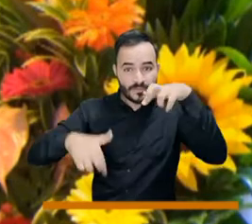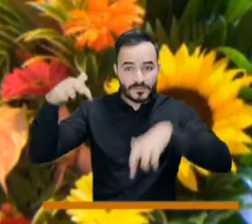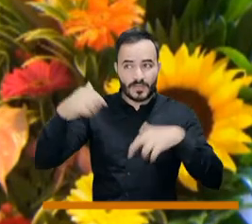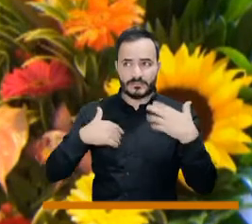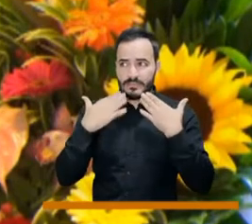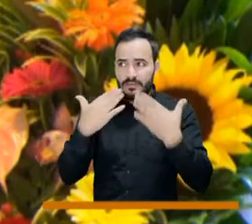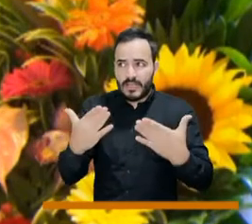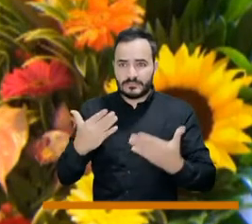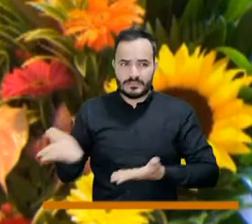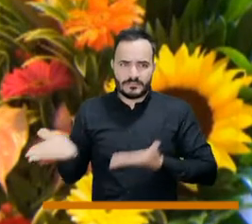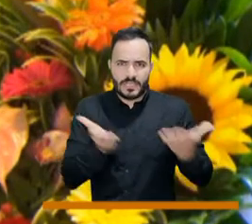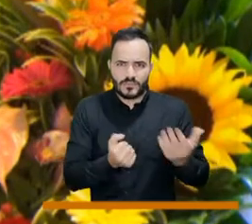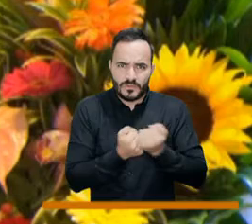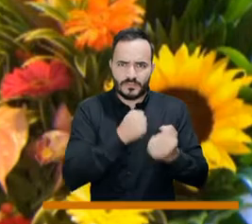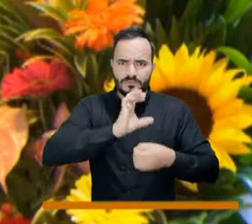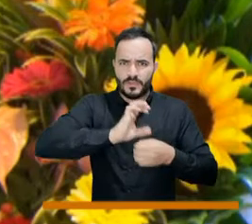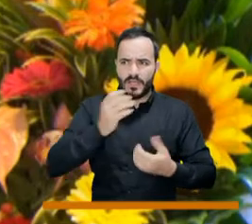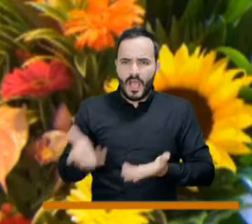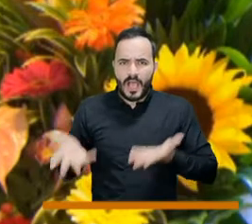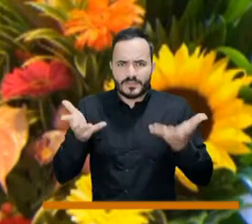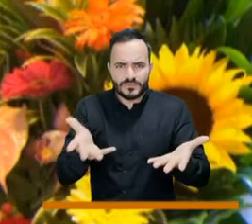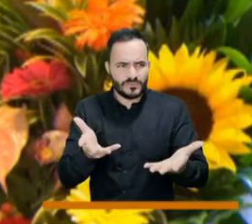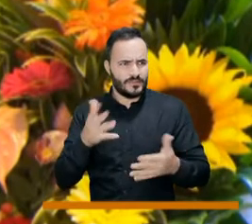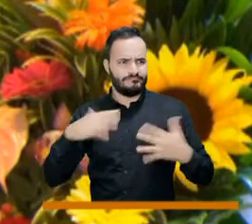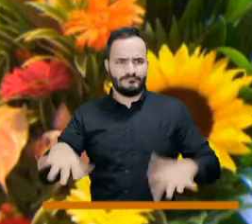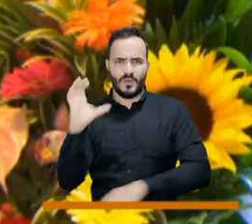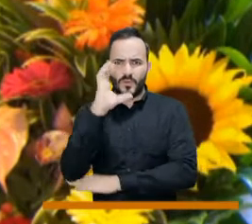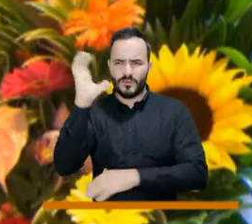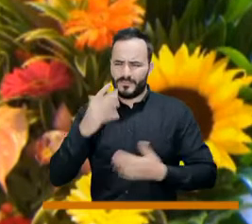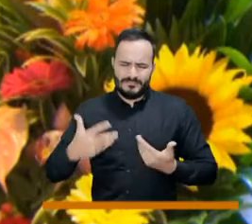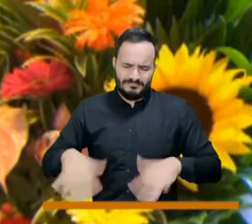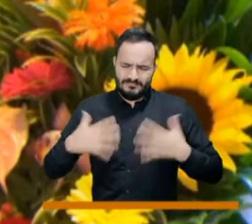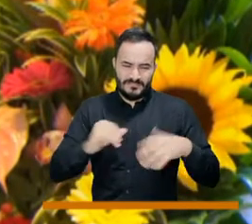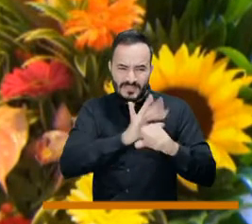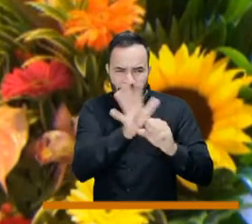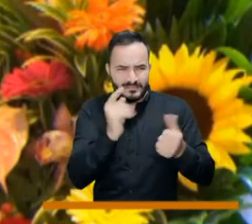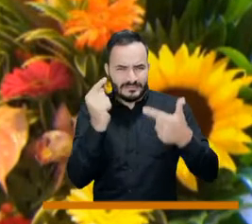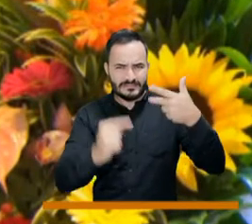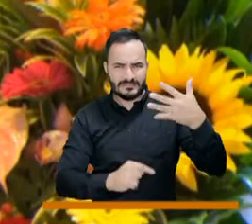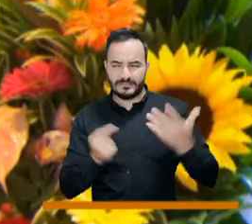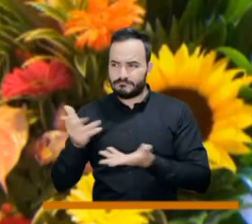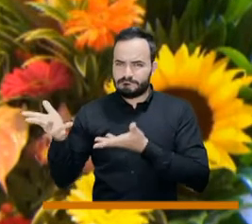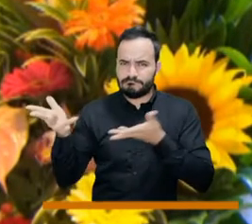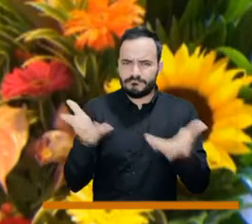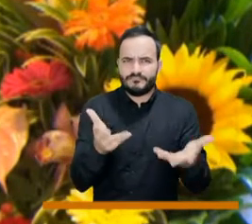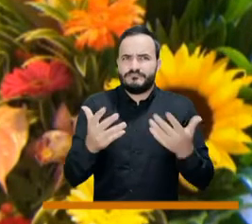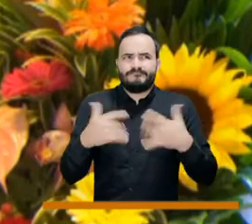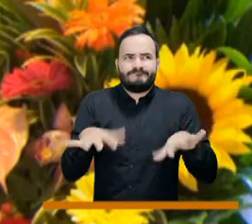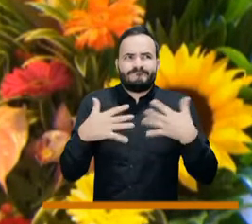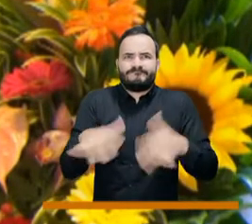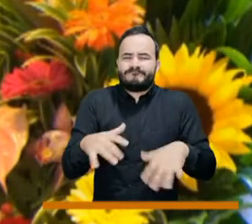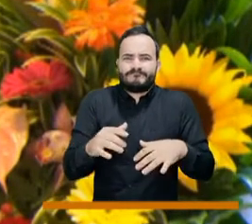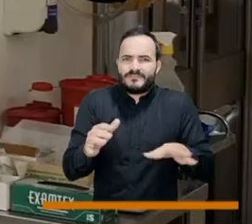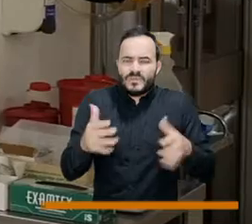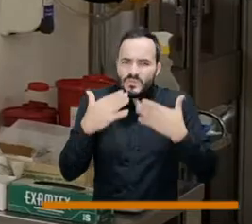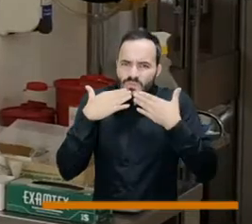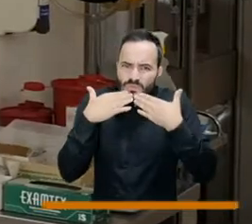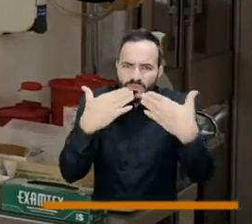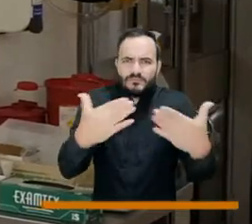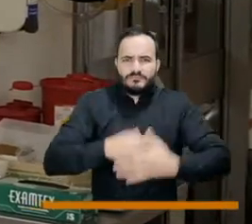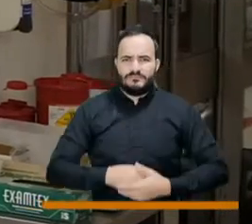le están haciendo a la ciudad, al departamento, al país, en el momento de la pandemia, es enorme, enorme.